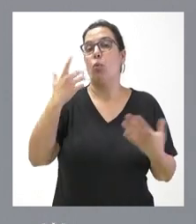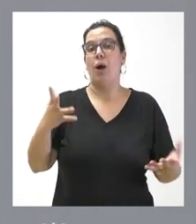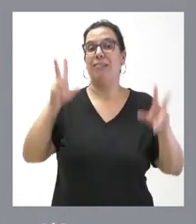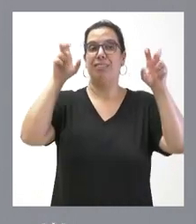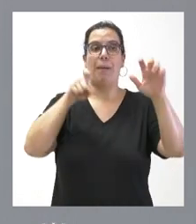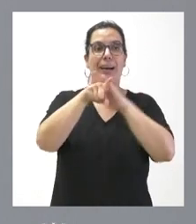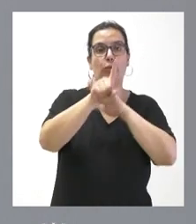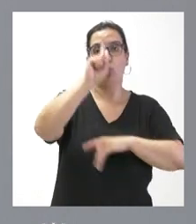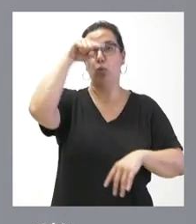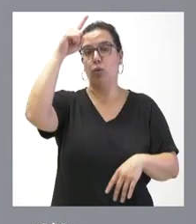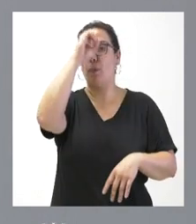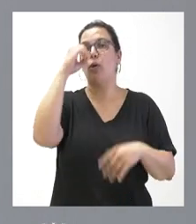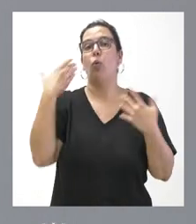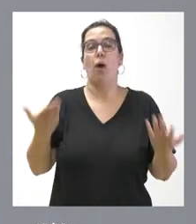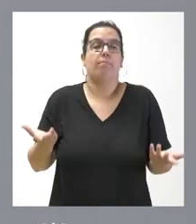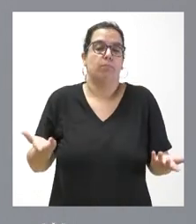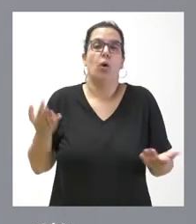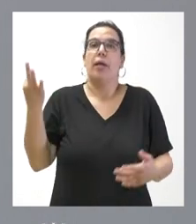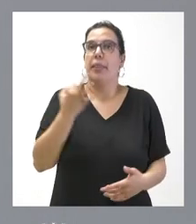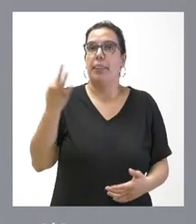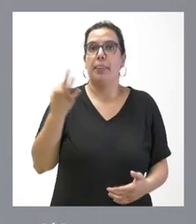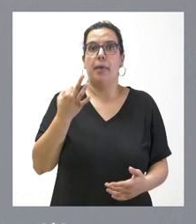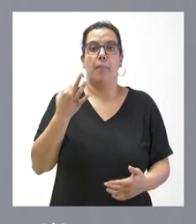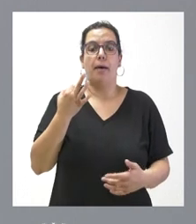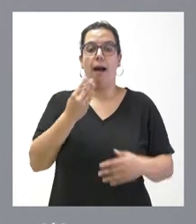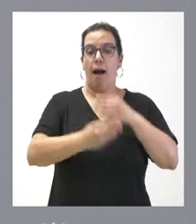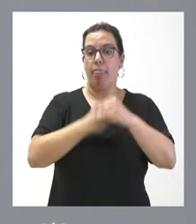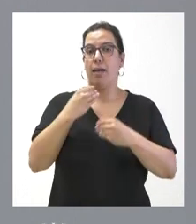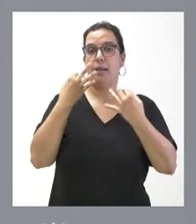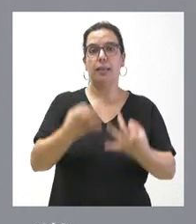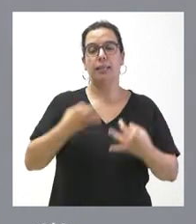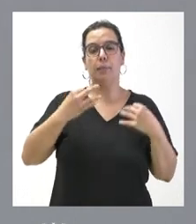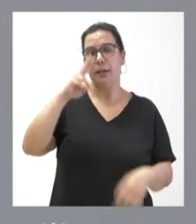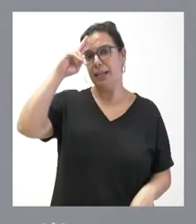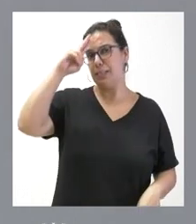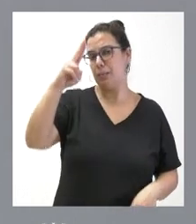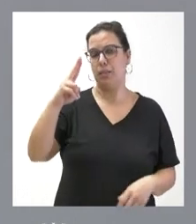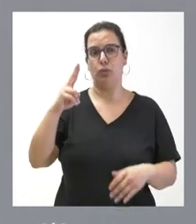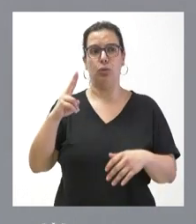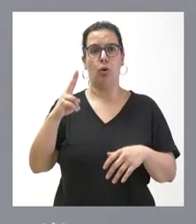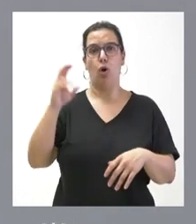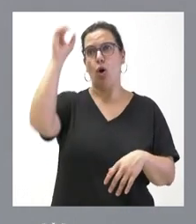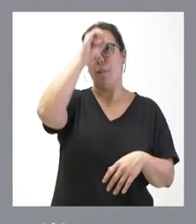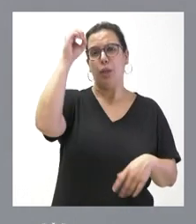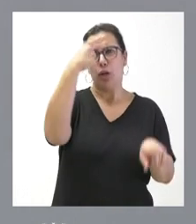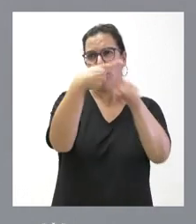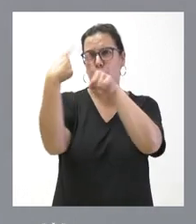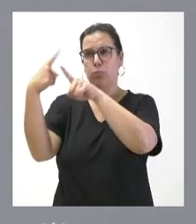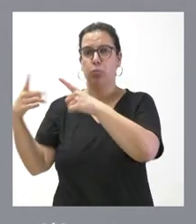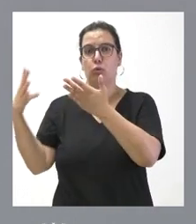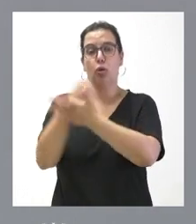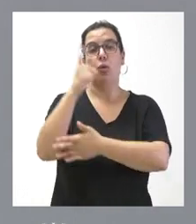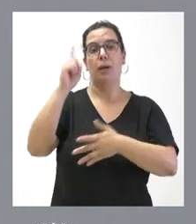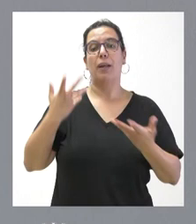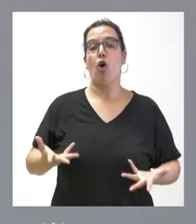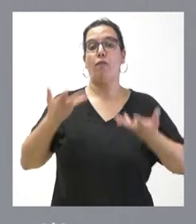gestión cultural? Pues que hay que actuar siempre desde el respeto a todas las posiciones y desde ofrecer